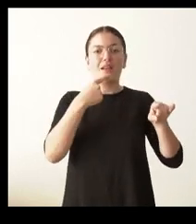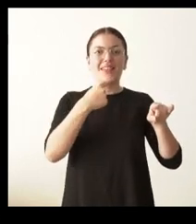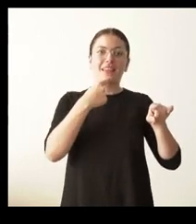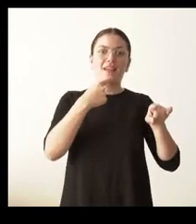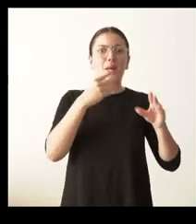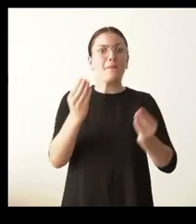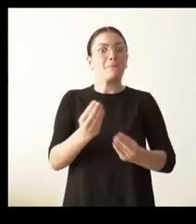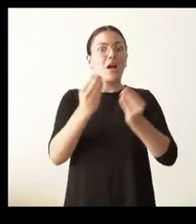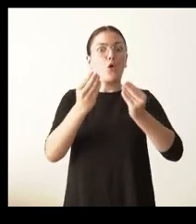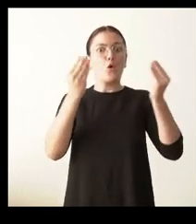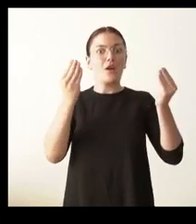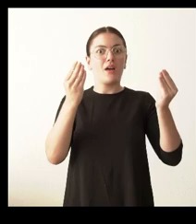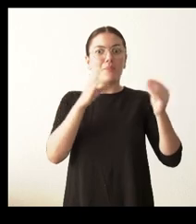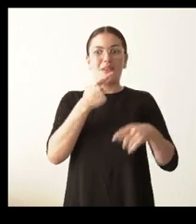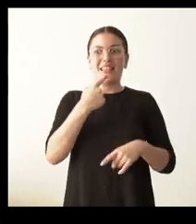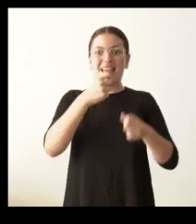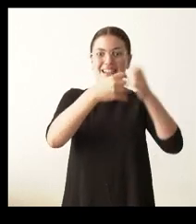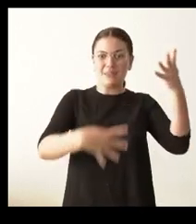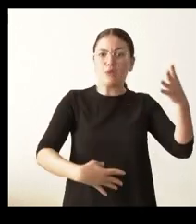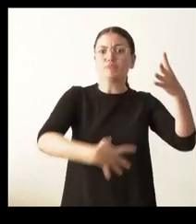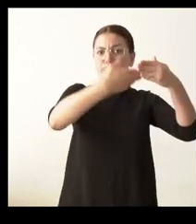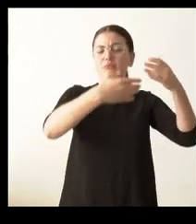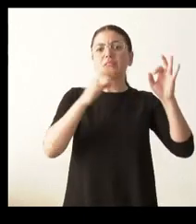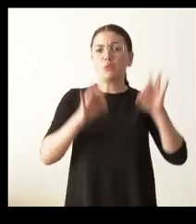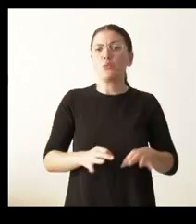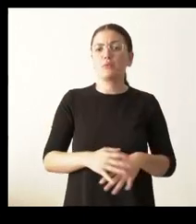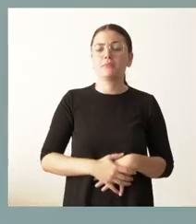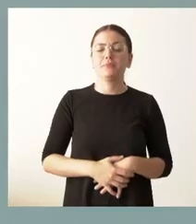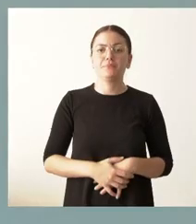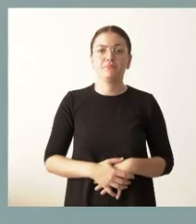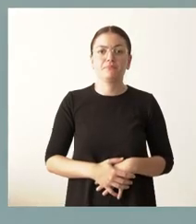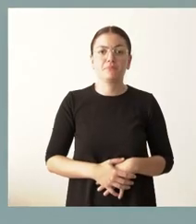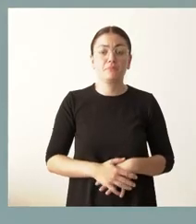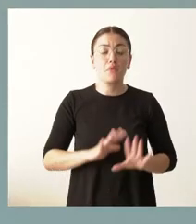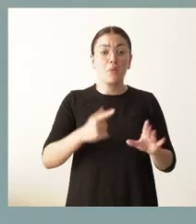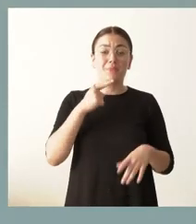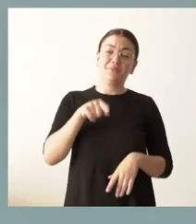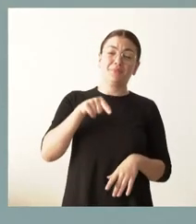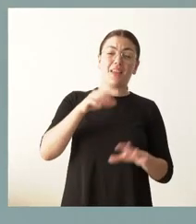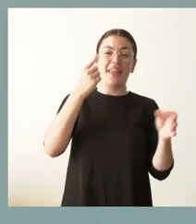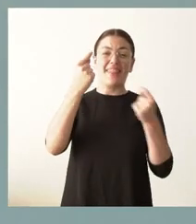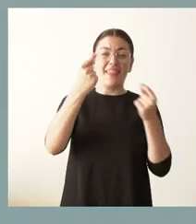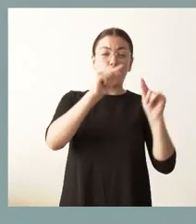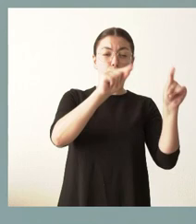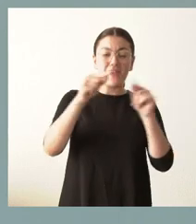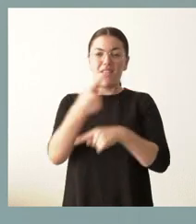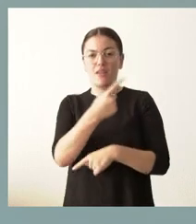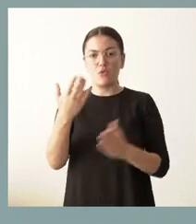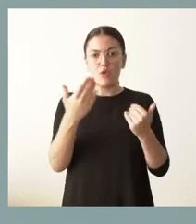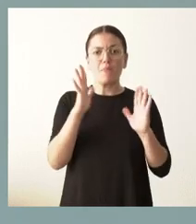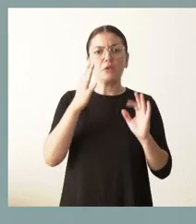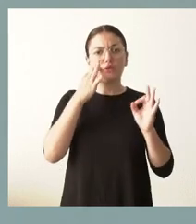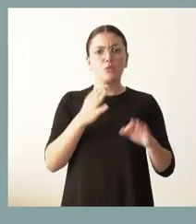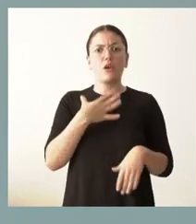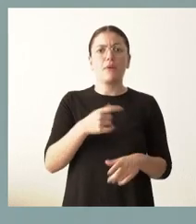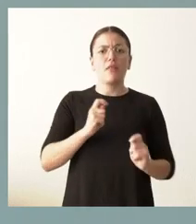aseguraban que iban a tener las listas de espera. Muchas gracias. Pues no tengo aquí todos los datos provincia por provincia, pero seguro que eso los podemos ofrecer.